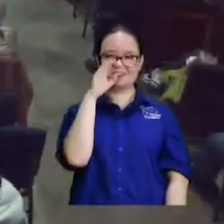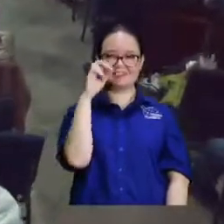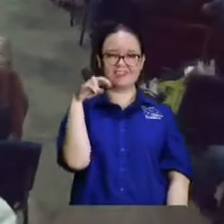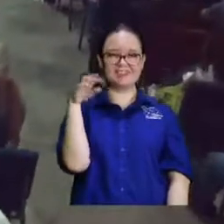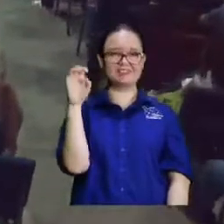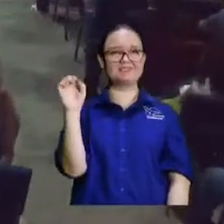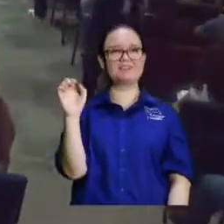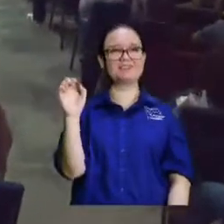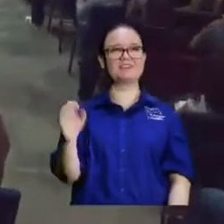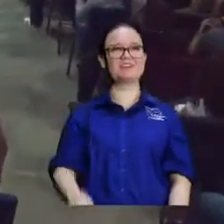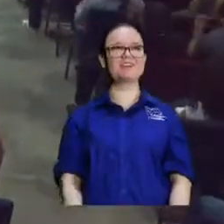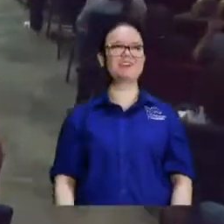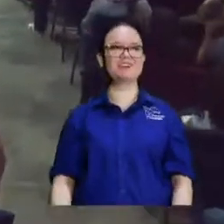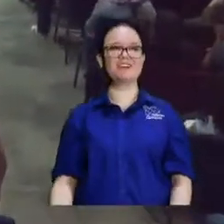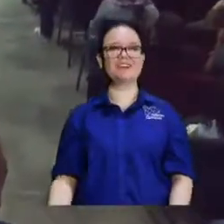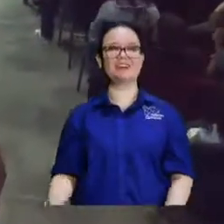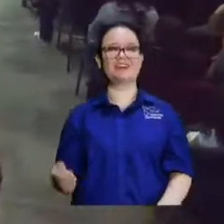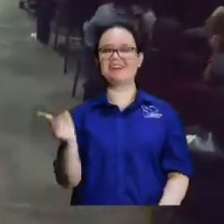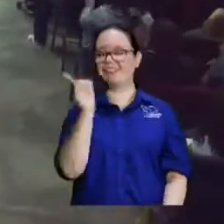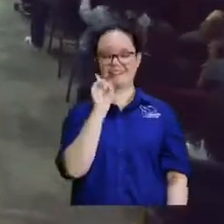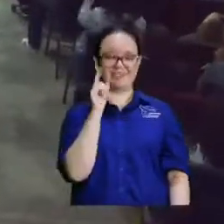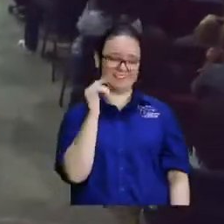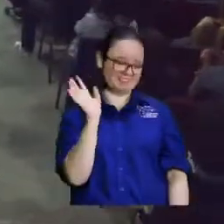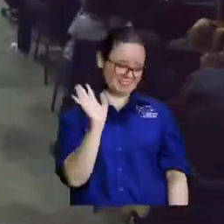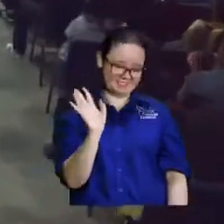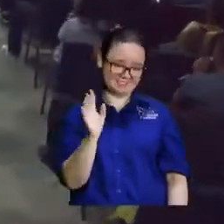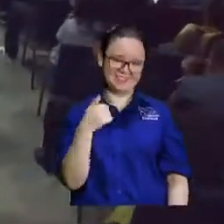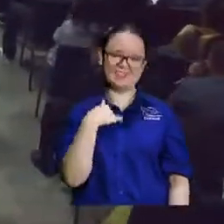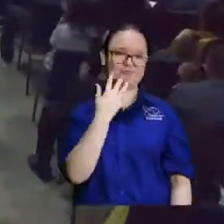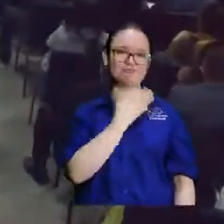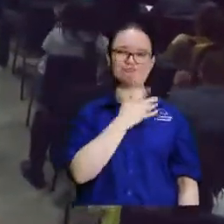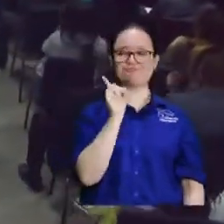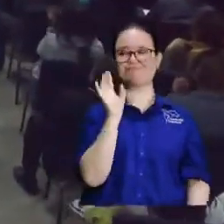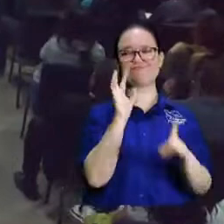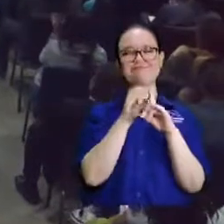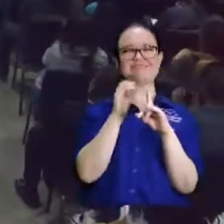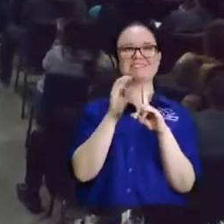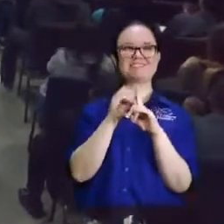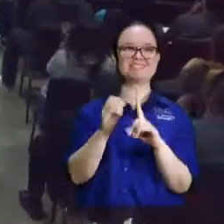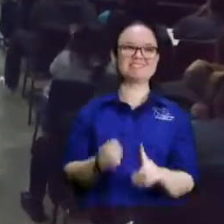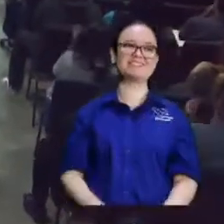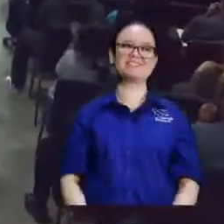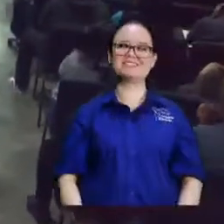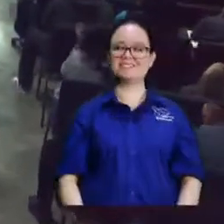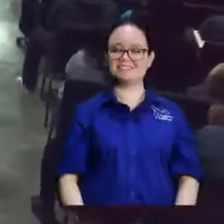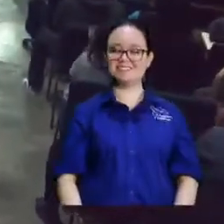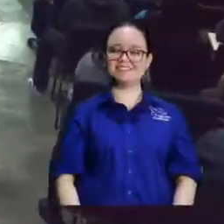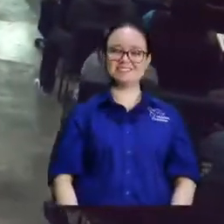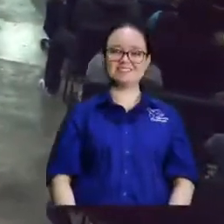déle un aplauso al Rey bendito no ya también como bueno me quedan solo 4 minutos para terminar